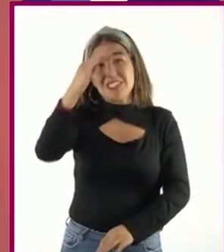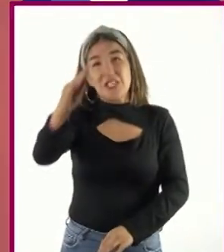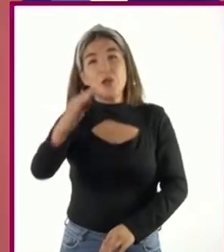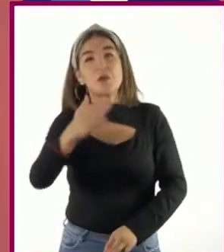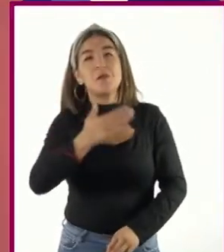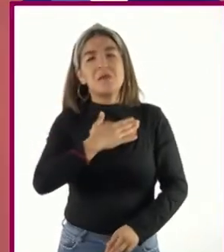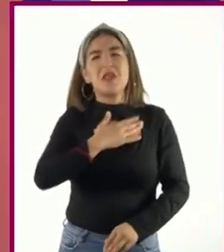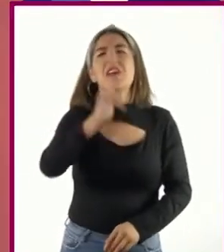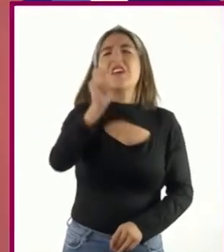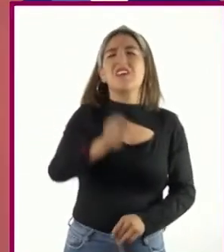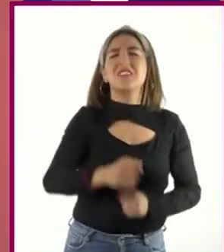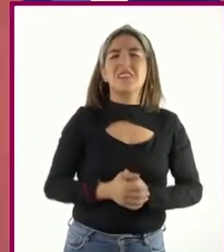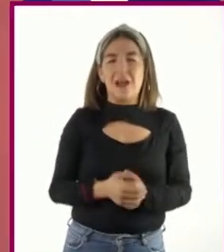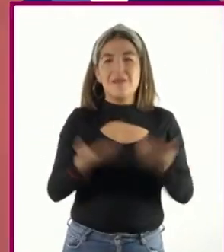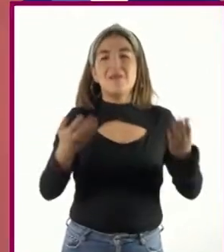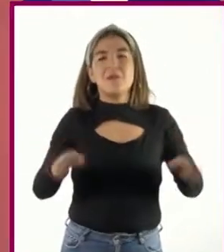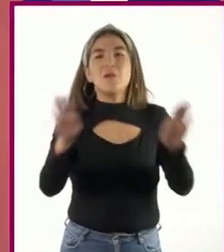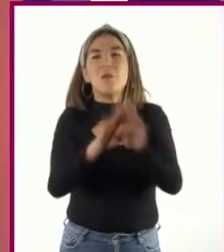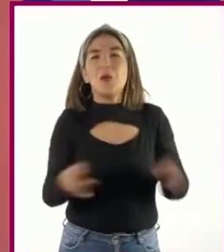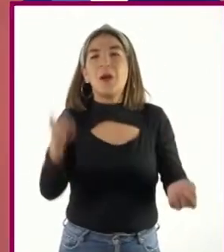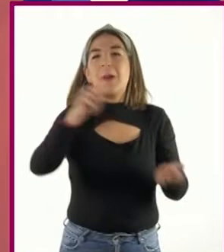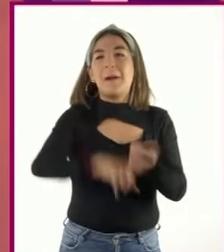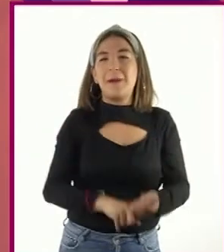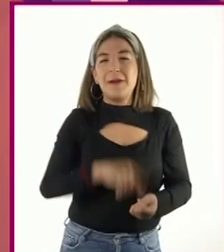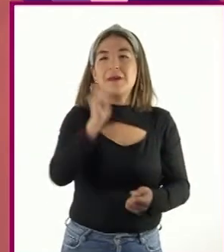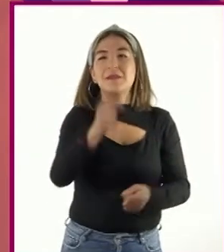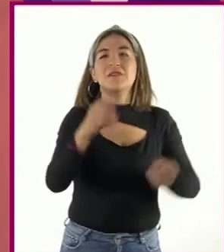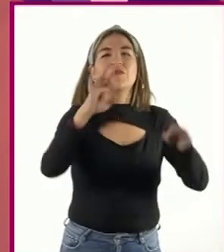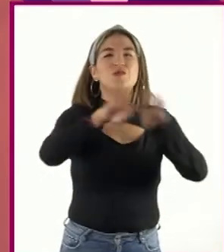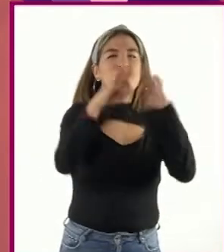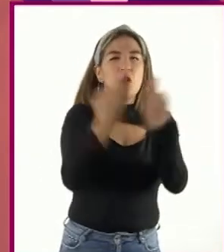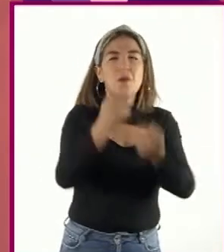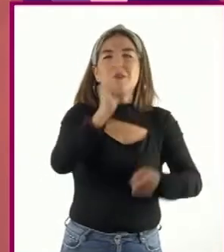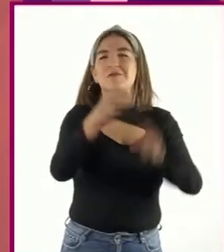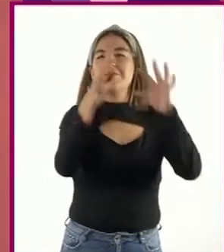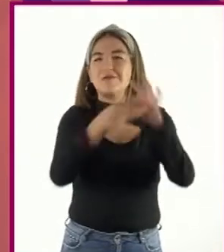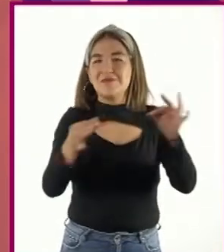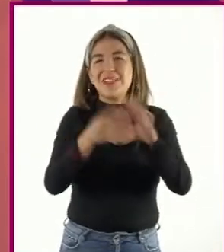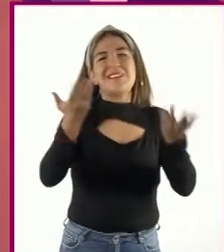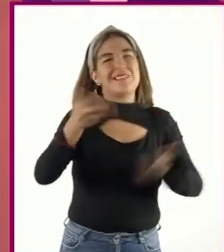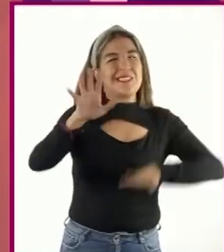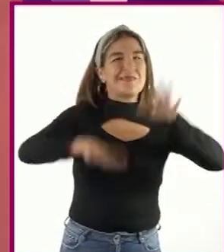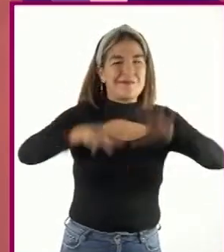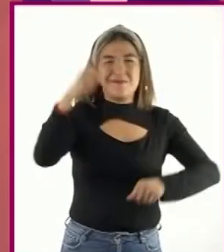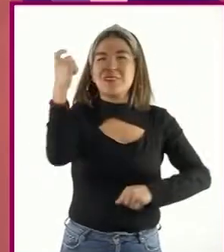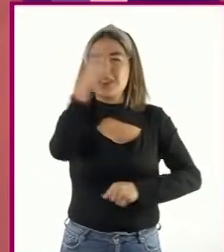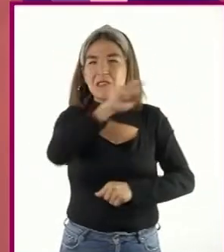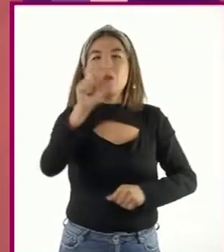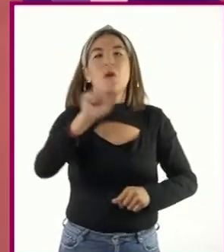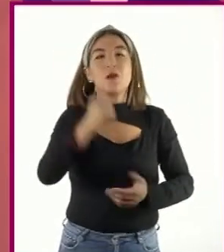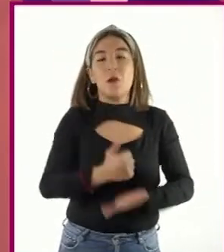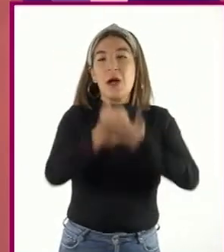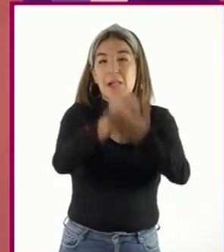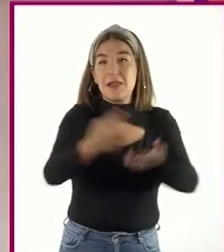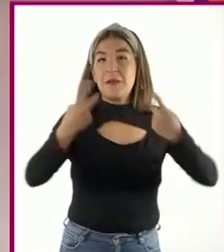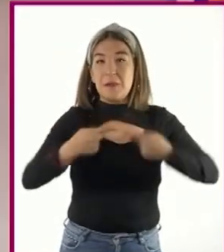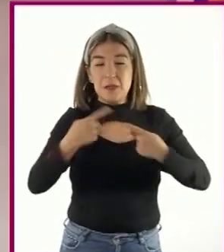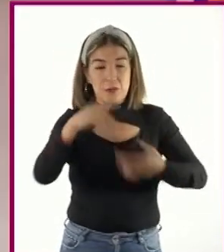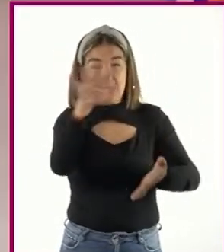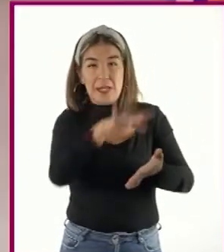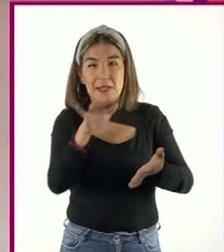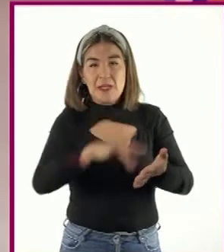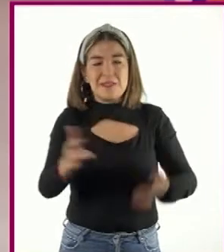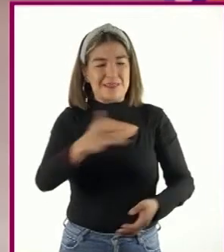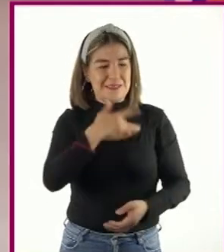lo dijimos anteriormente, son fórmulas que denotan cierta implicación. Ayudan a que la persona que está leyendo